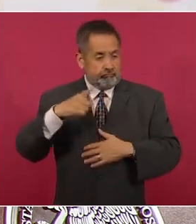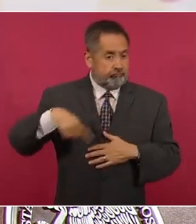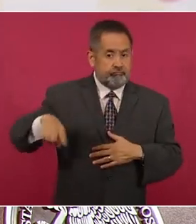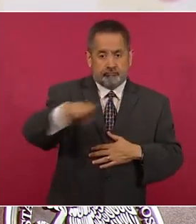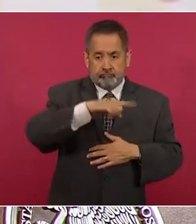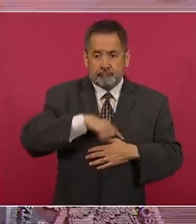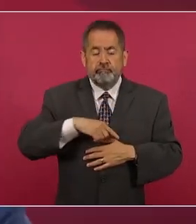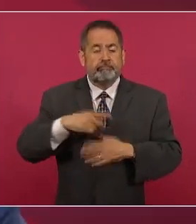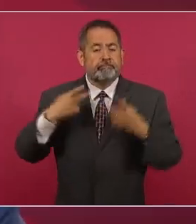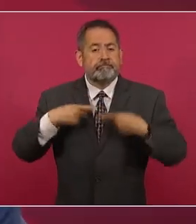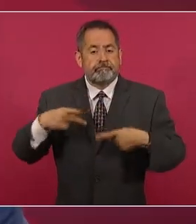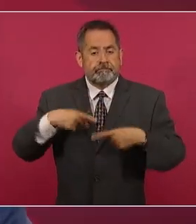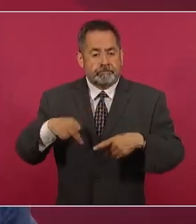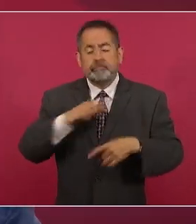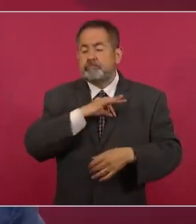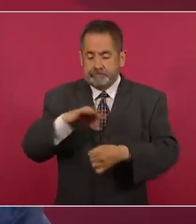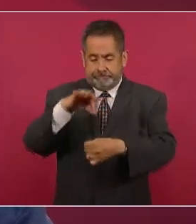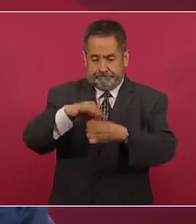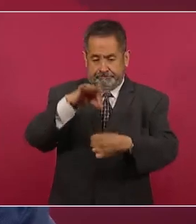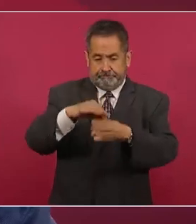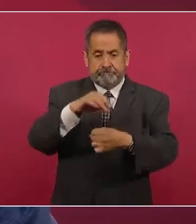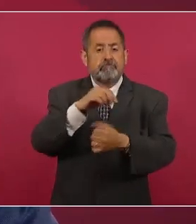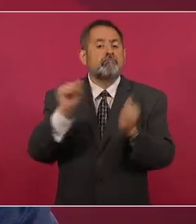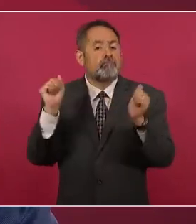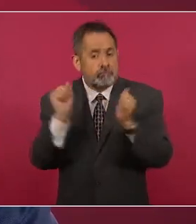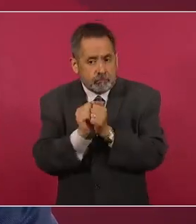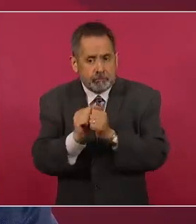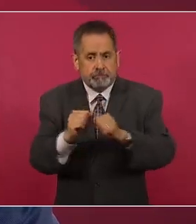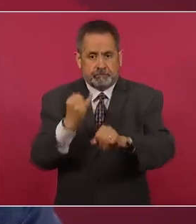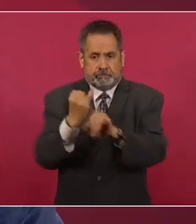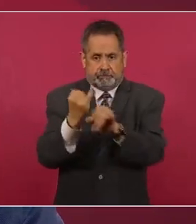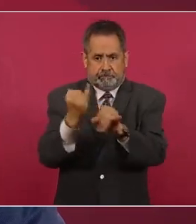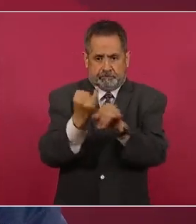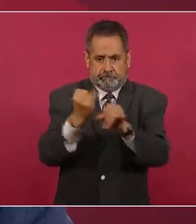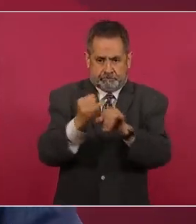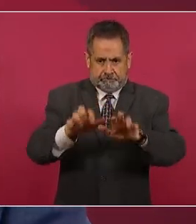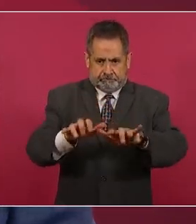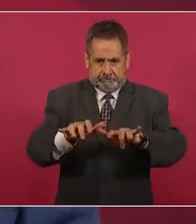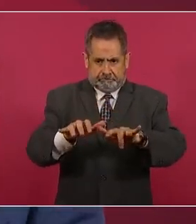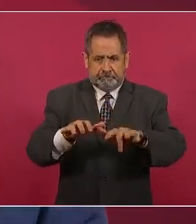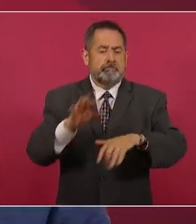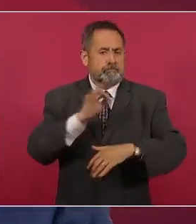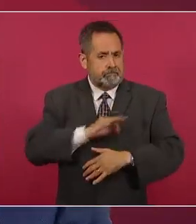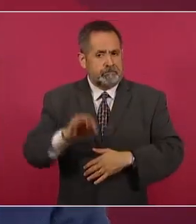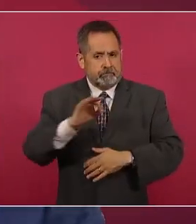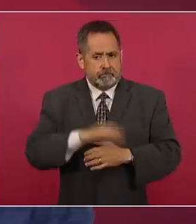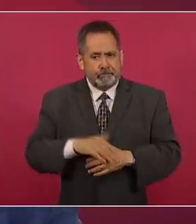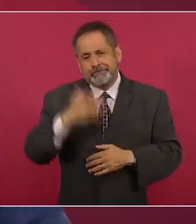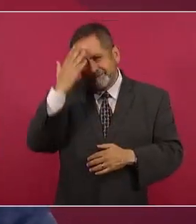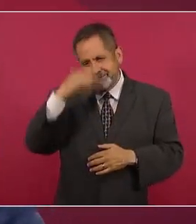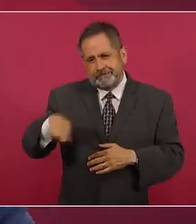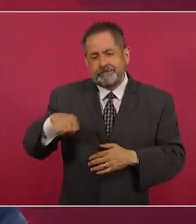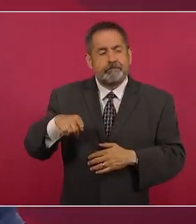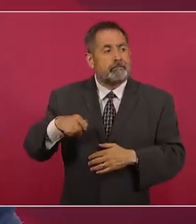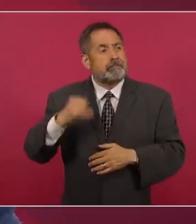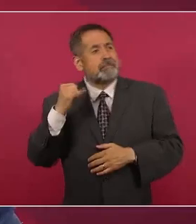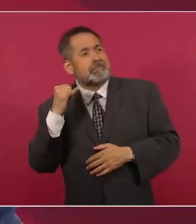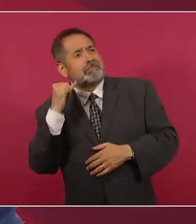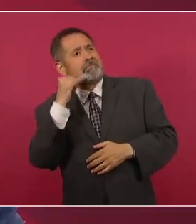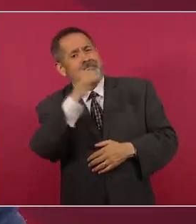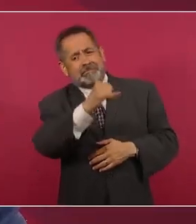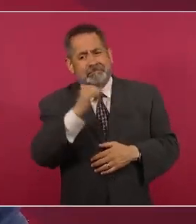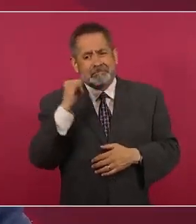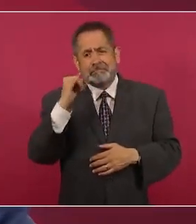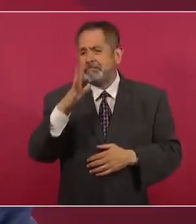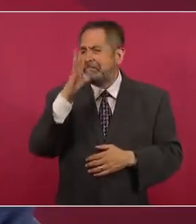a través de medios electrónicos. Todos hemos sido testigos que a veces la dispersión de las casillas impide